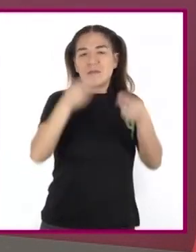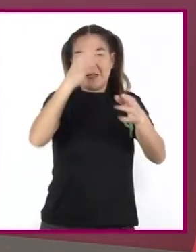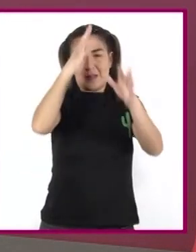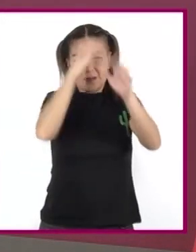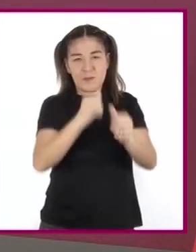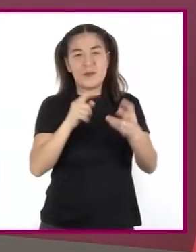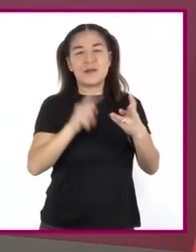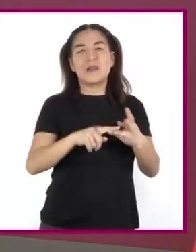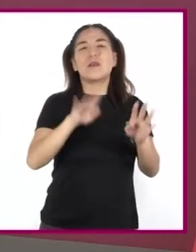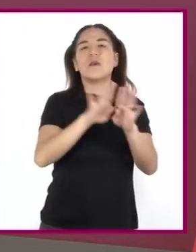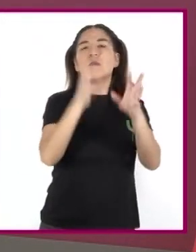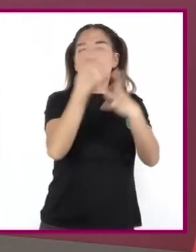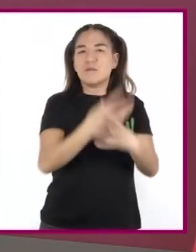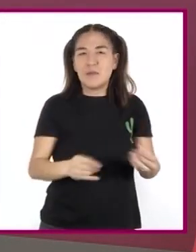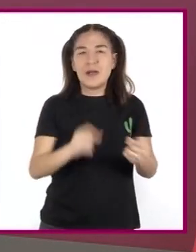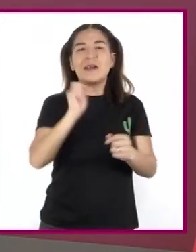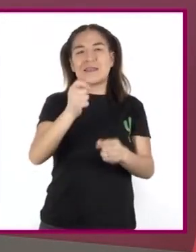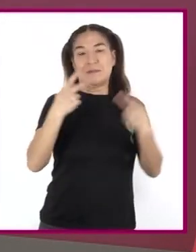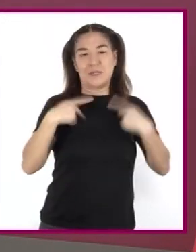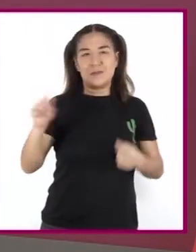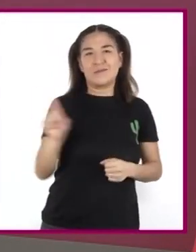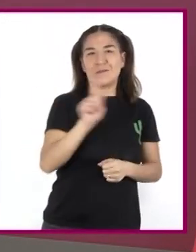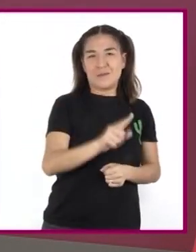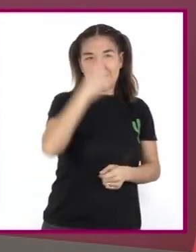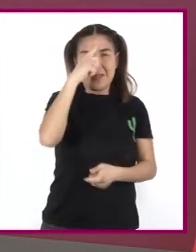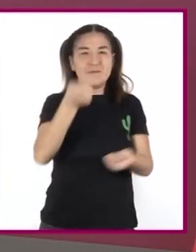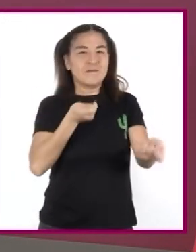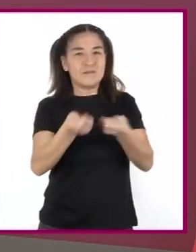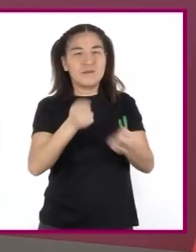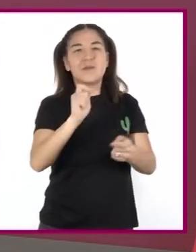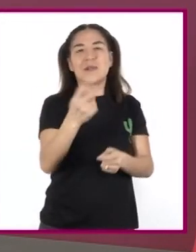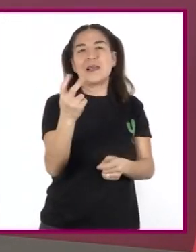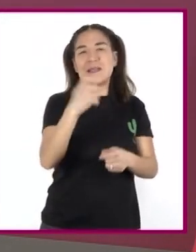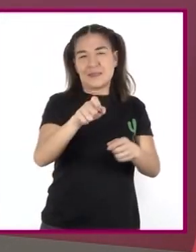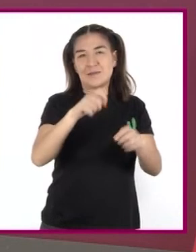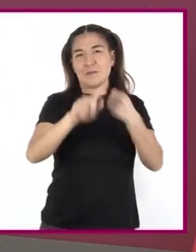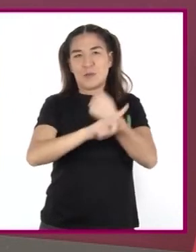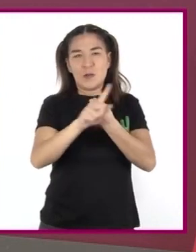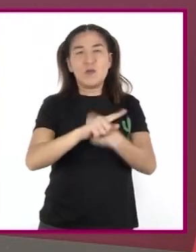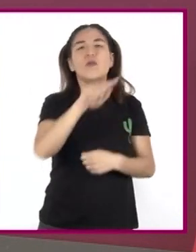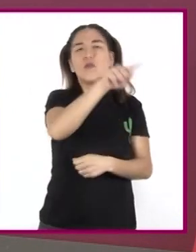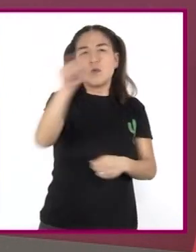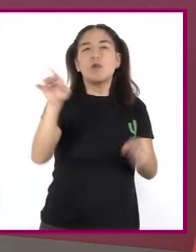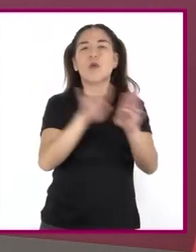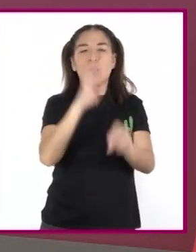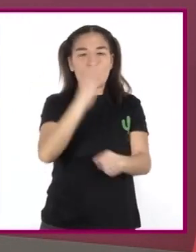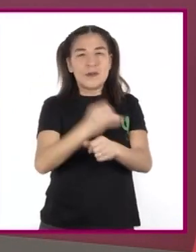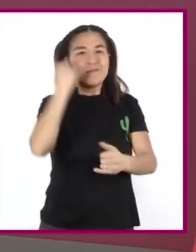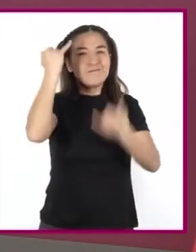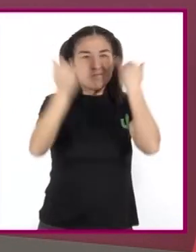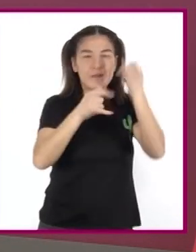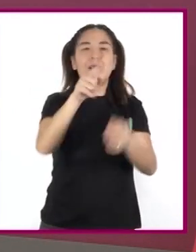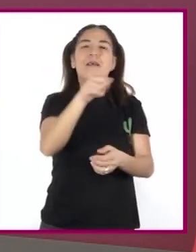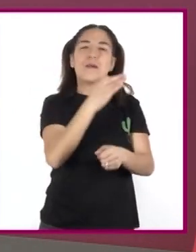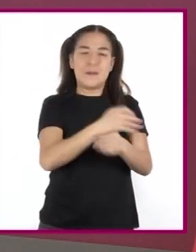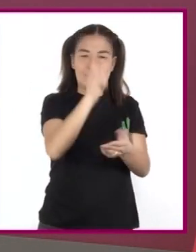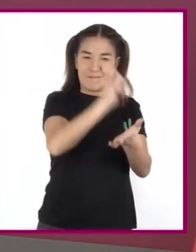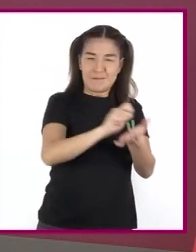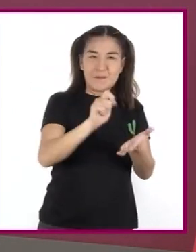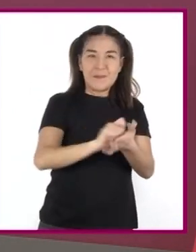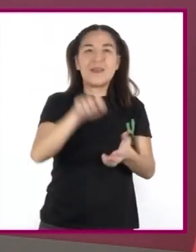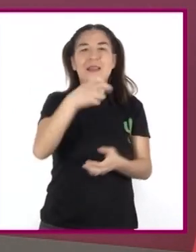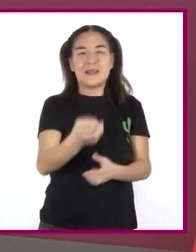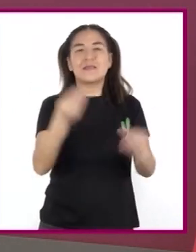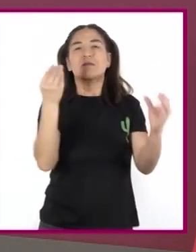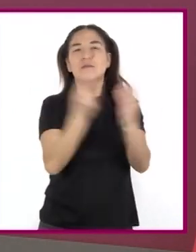mediación Así que No duden En aplicar Su creatividad Y el aprendizaje Que tuvieron En esta sesión Para